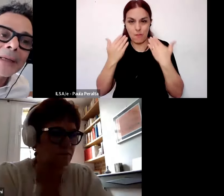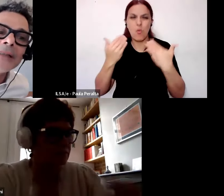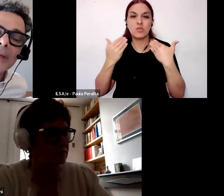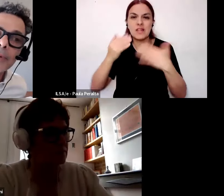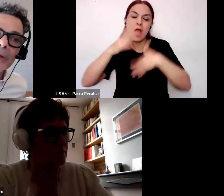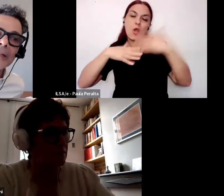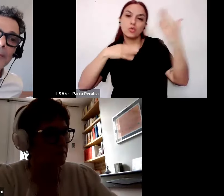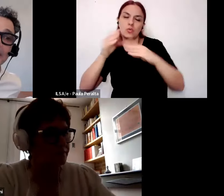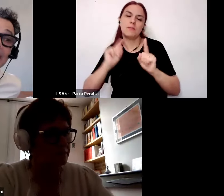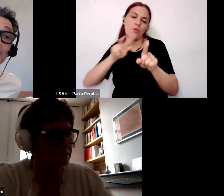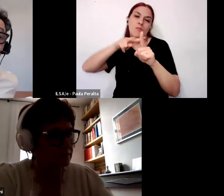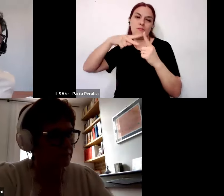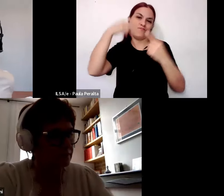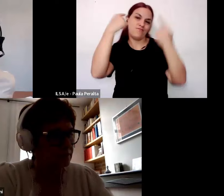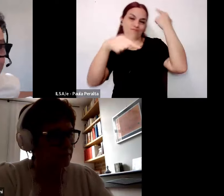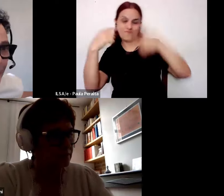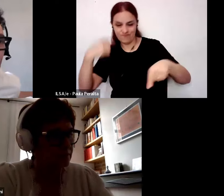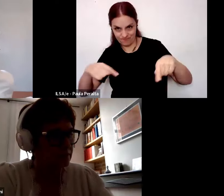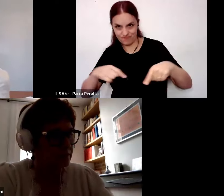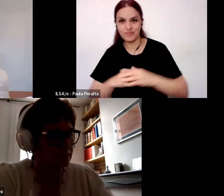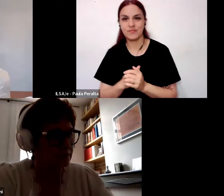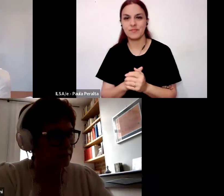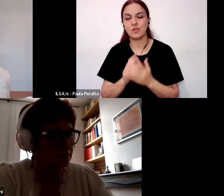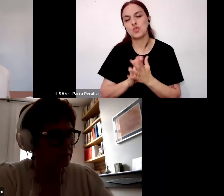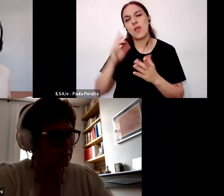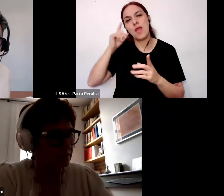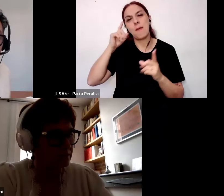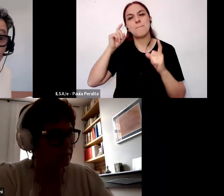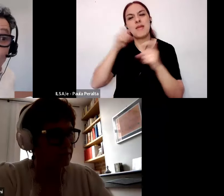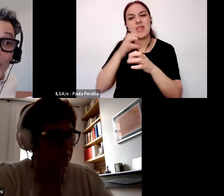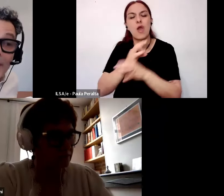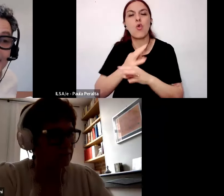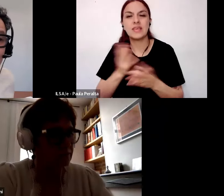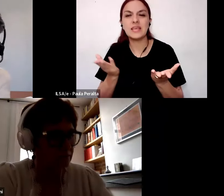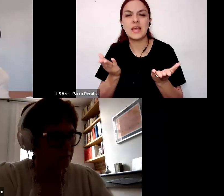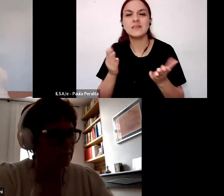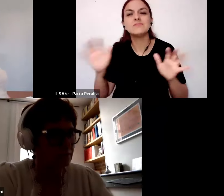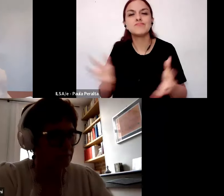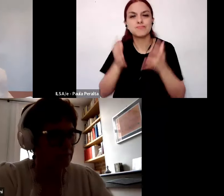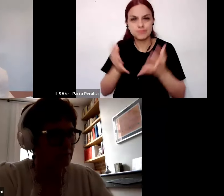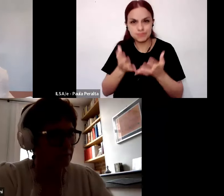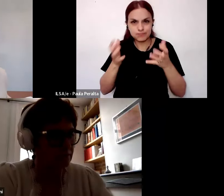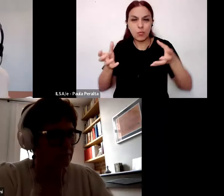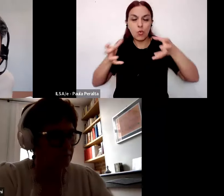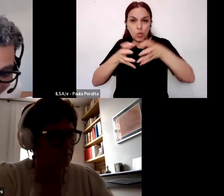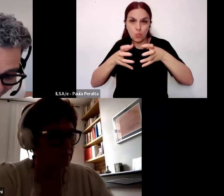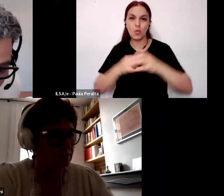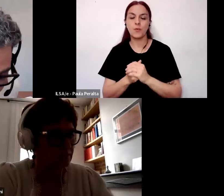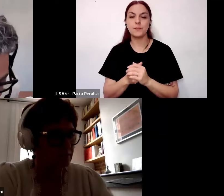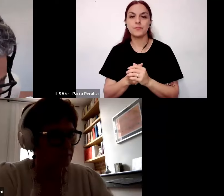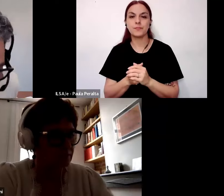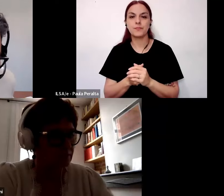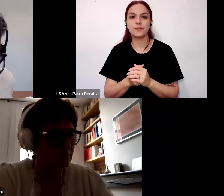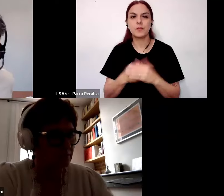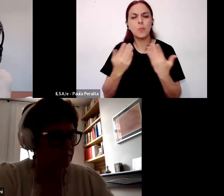desde una perspectiva de pluralidad epistémica de las pedagogías del sur que promueve este movimiento decolonial de pensar